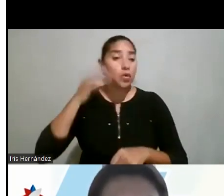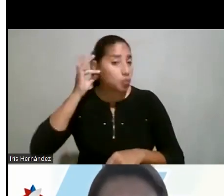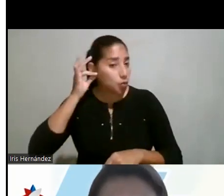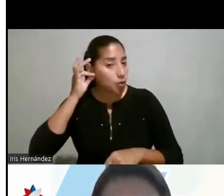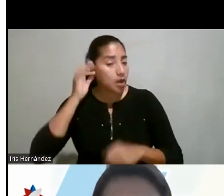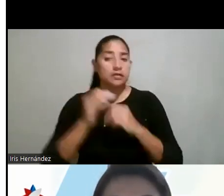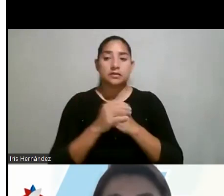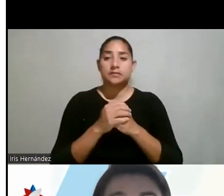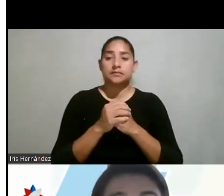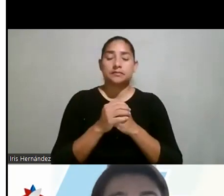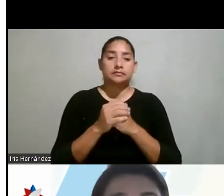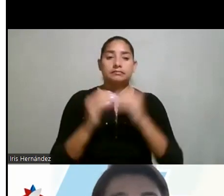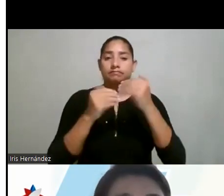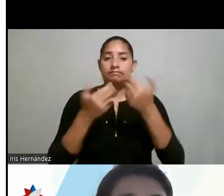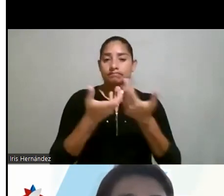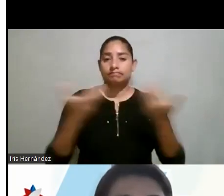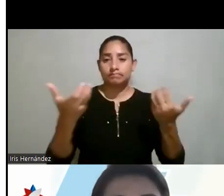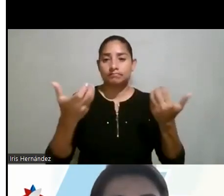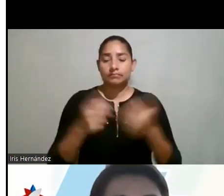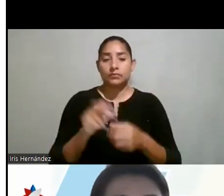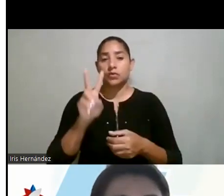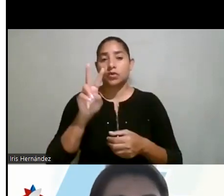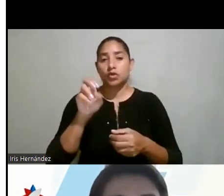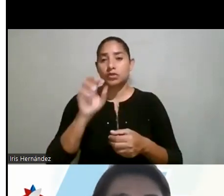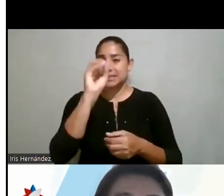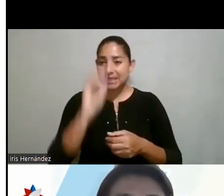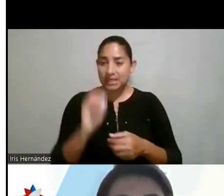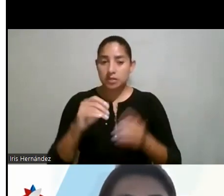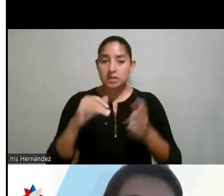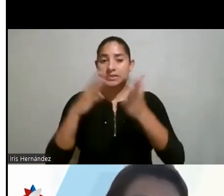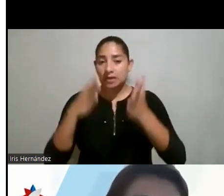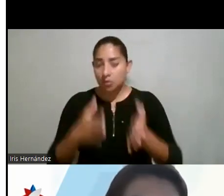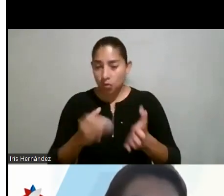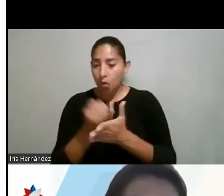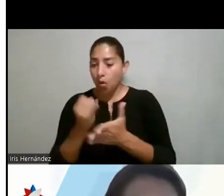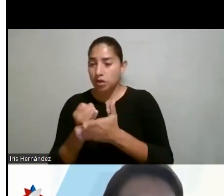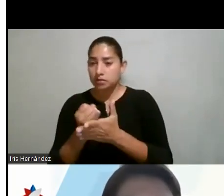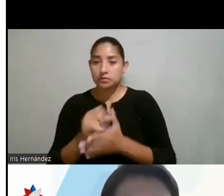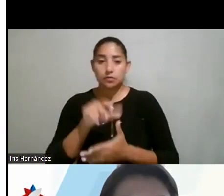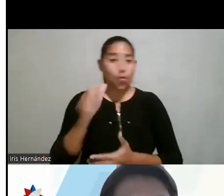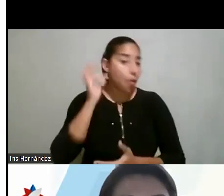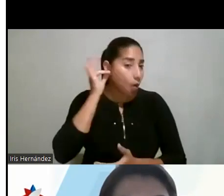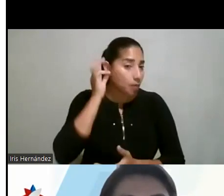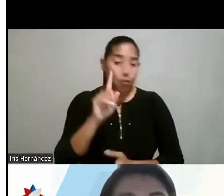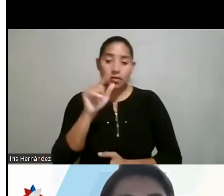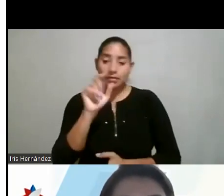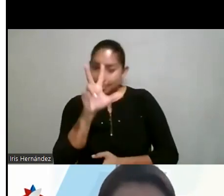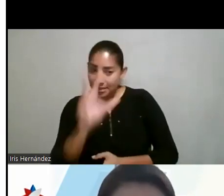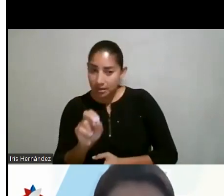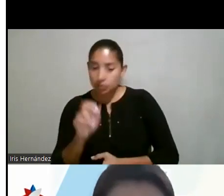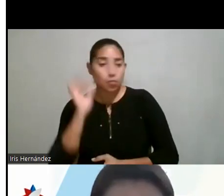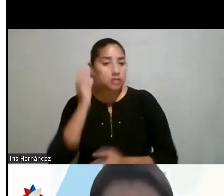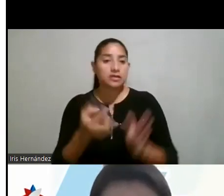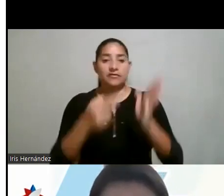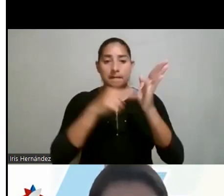una distribución de dos tercios de los investigadores son hombres, un tercio son mujeres. Y esa tendencia se repite en